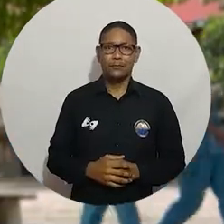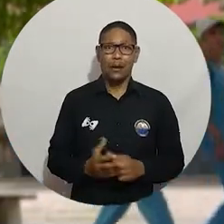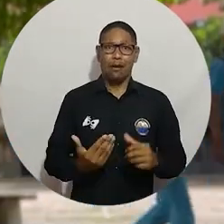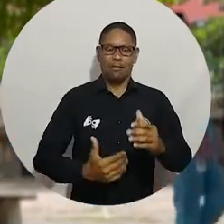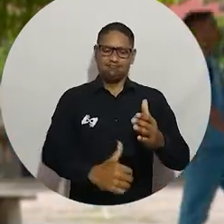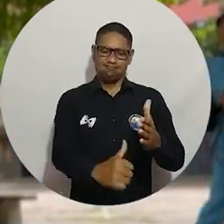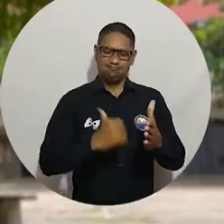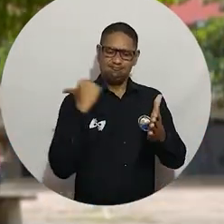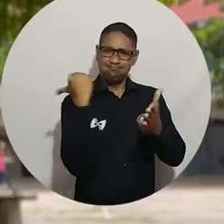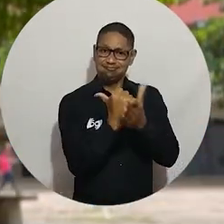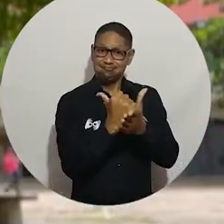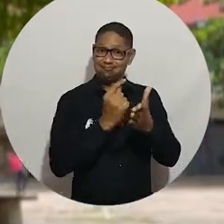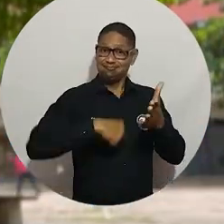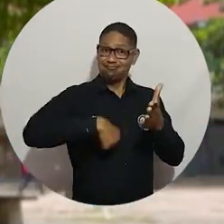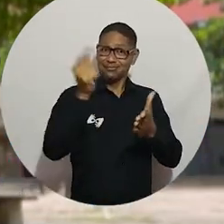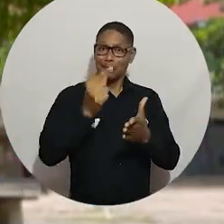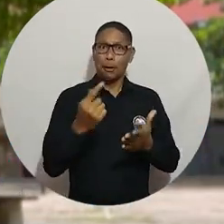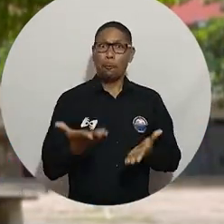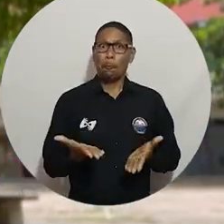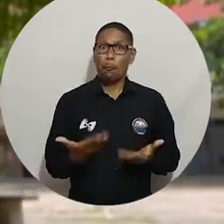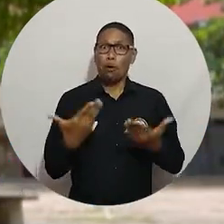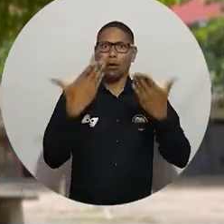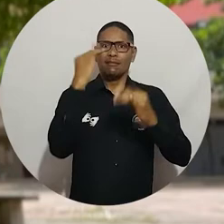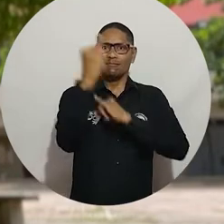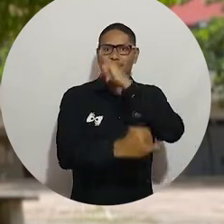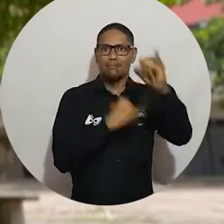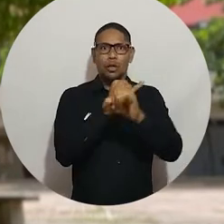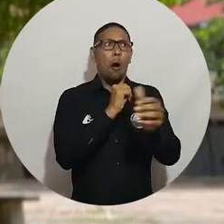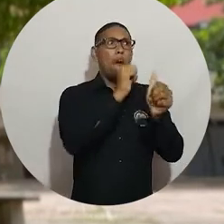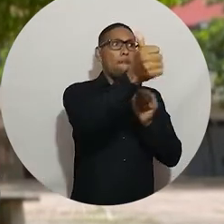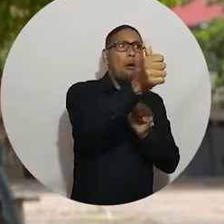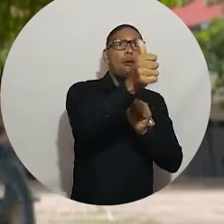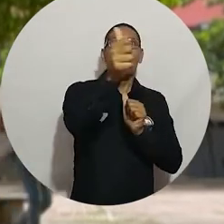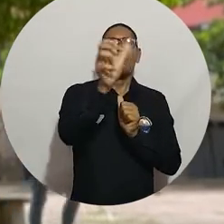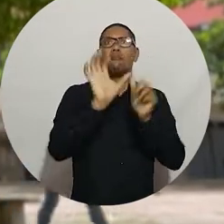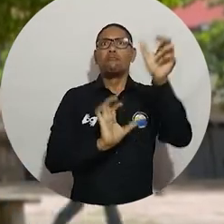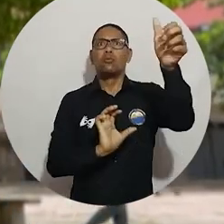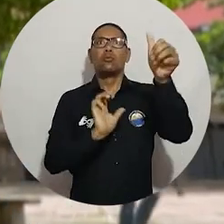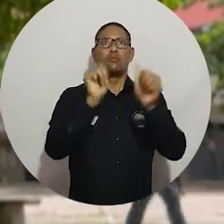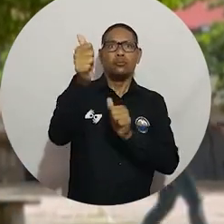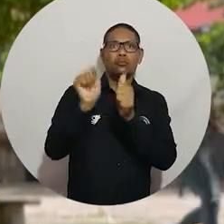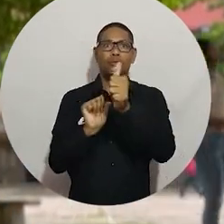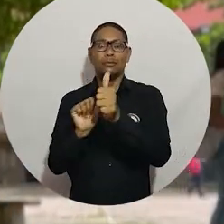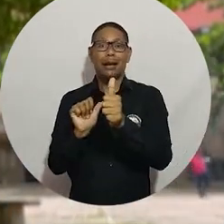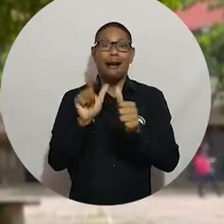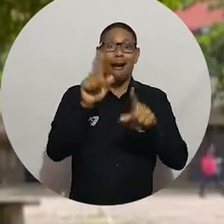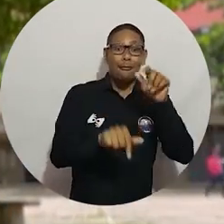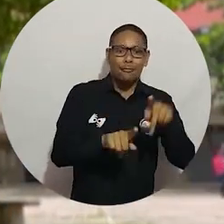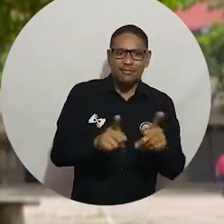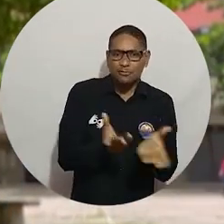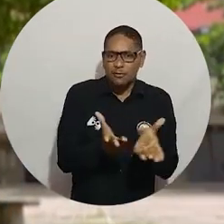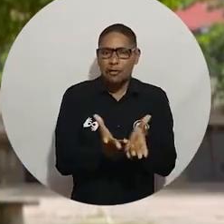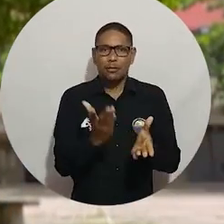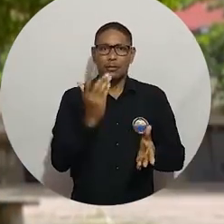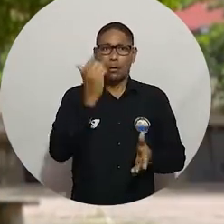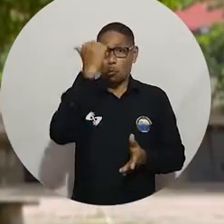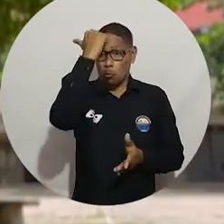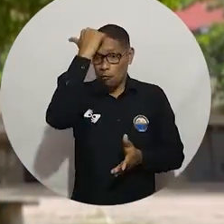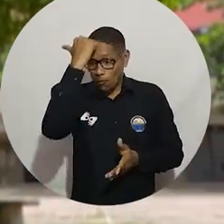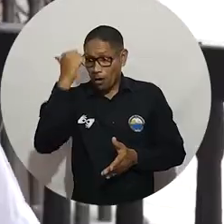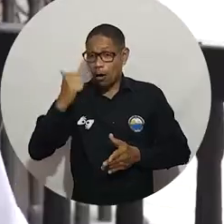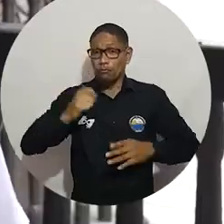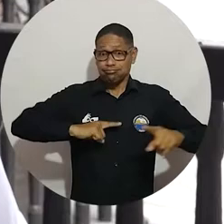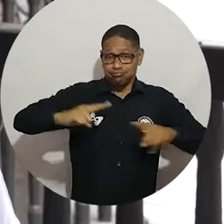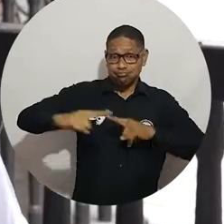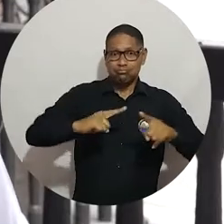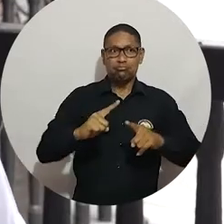reacciones de la comunidad universitaria ante este nuevo logro internacional, del cual es objeto uno de nuestros programas.